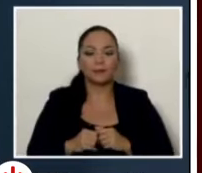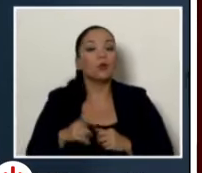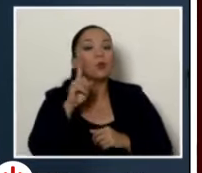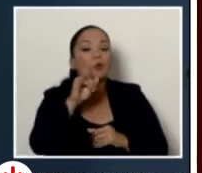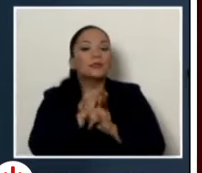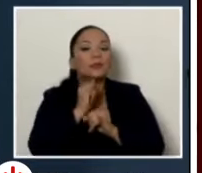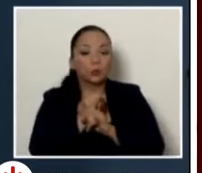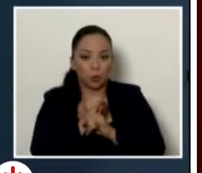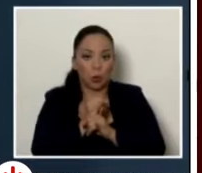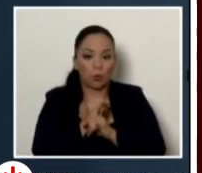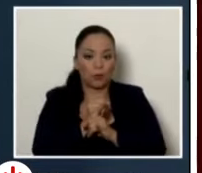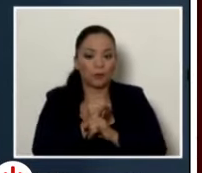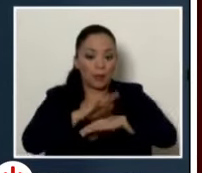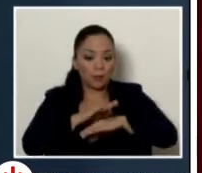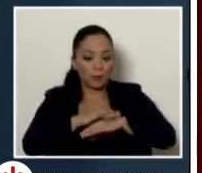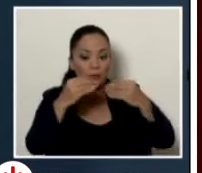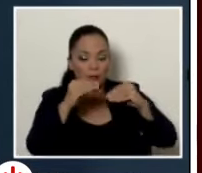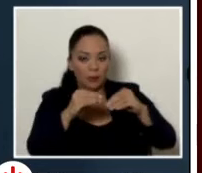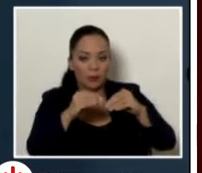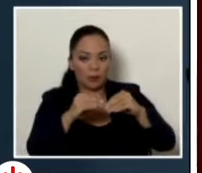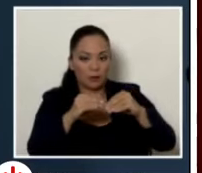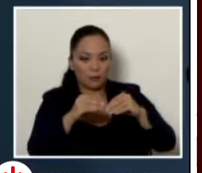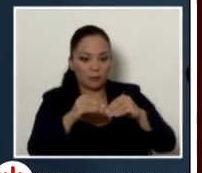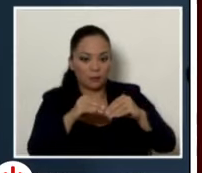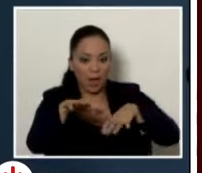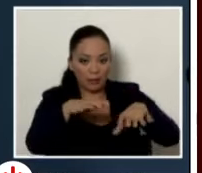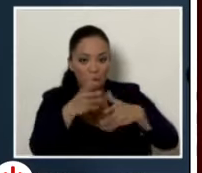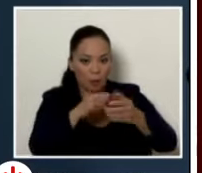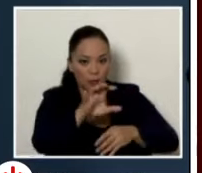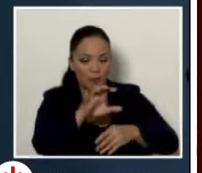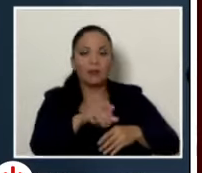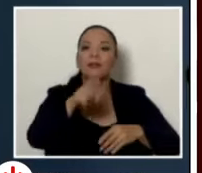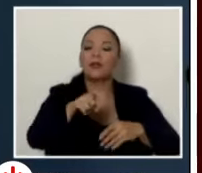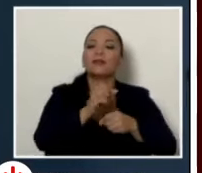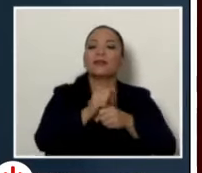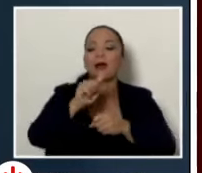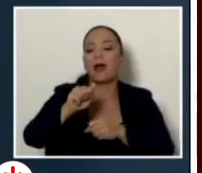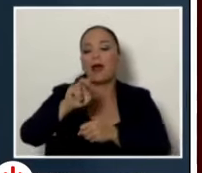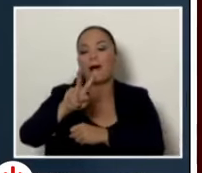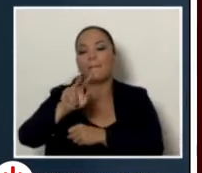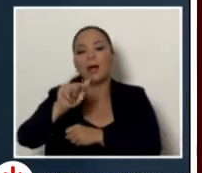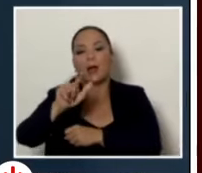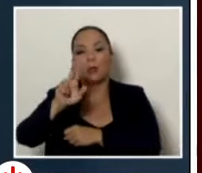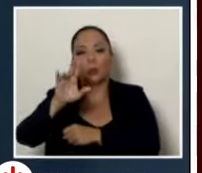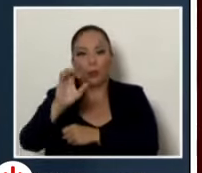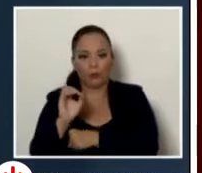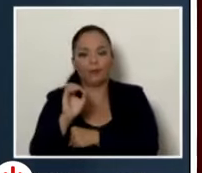pueda vender un activo necesita hacer un avalúo y estamos en el proceso de hacer los avalúos de las diferentes propiedades